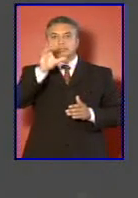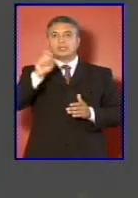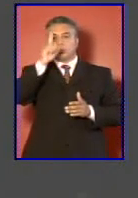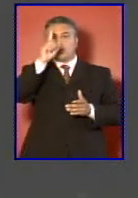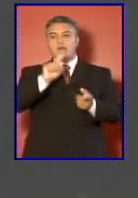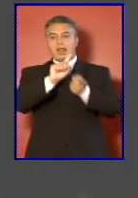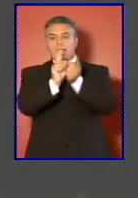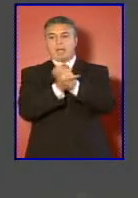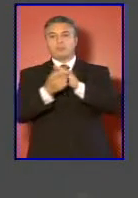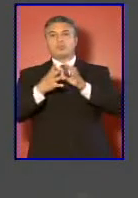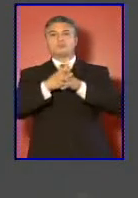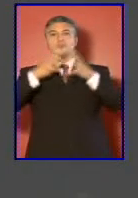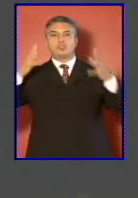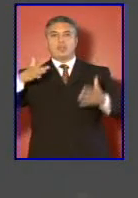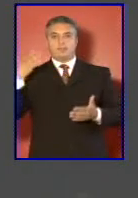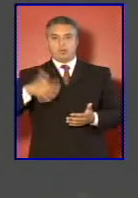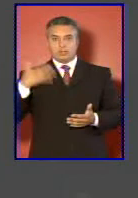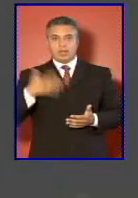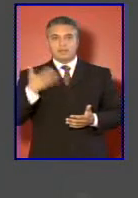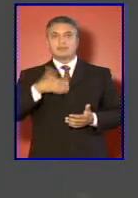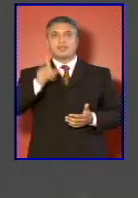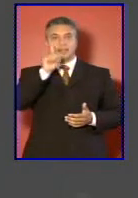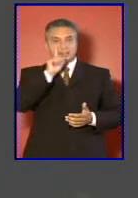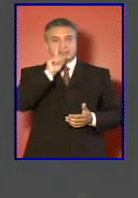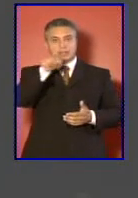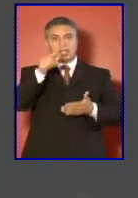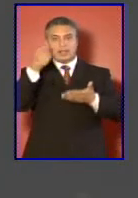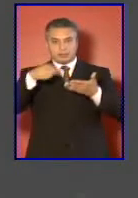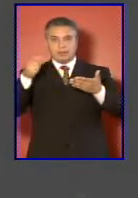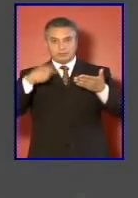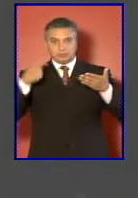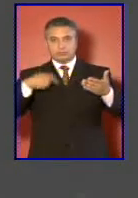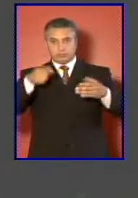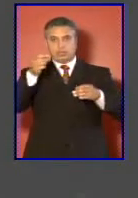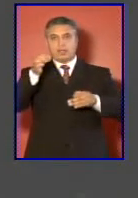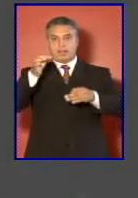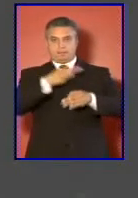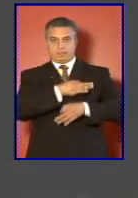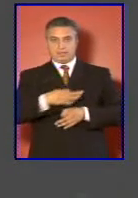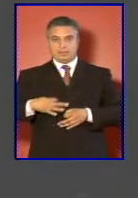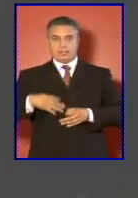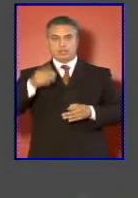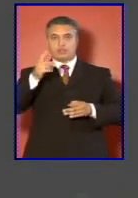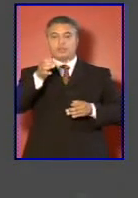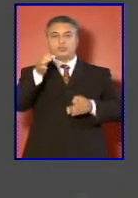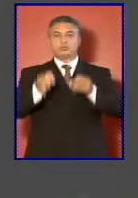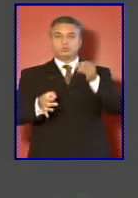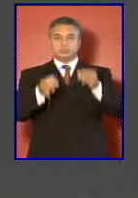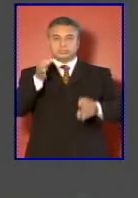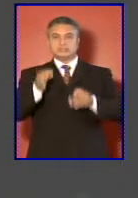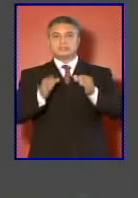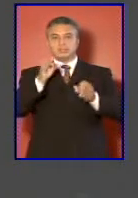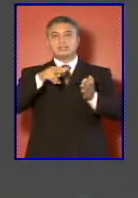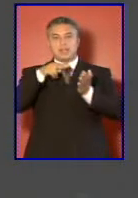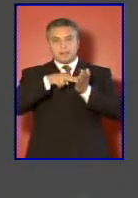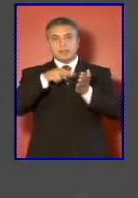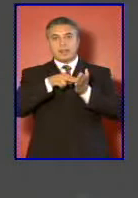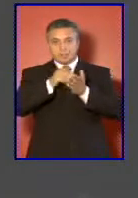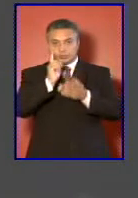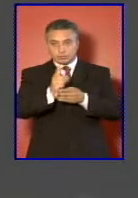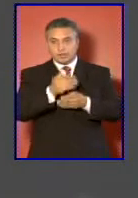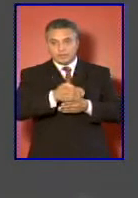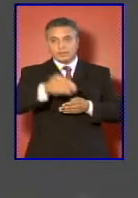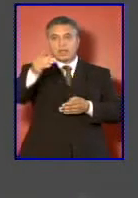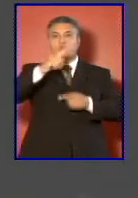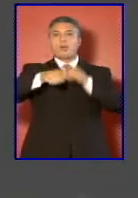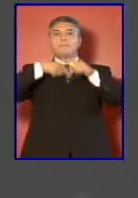sustantivo está como les digo en revisión en el ministerio de justicia y en las exprés y esperamos enviarlo en los próximos meses